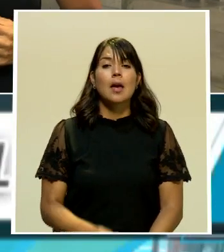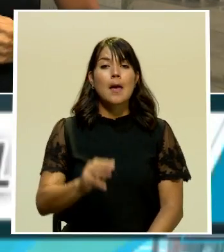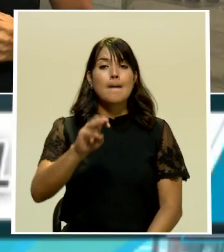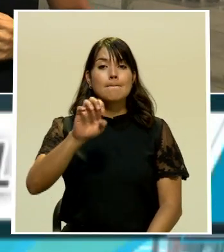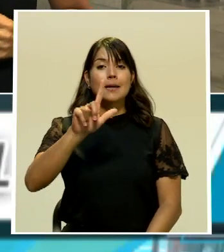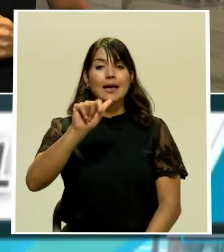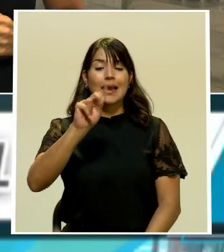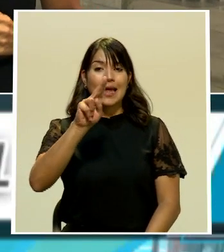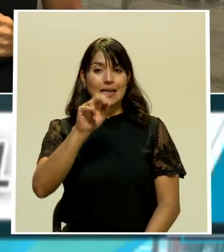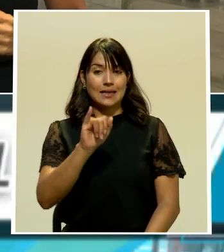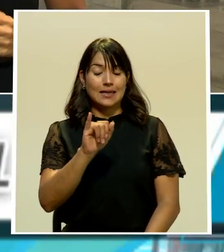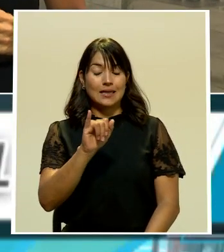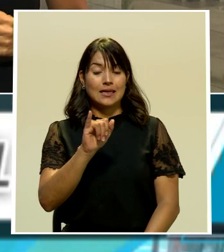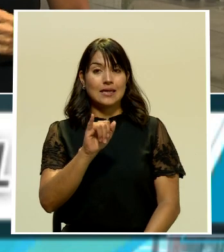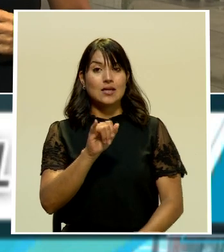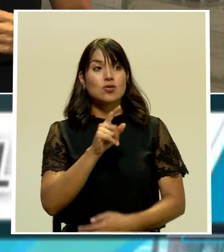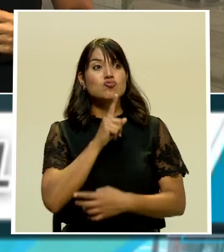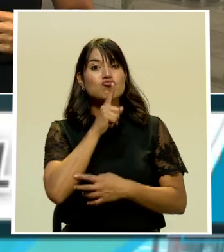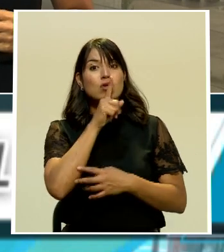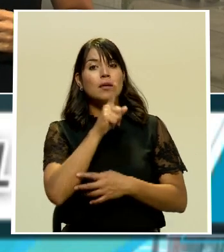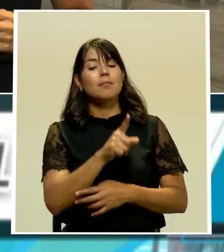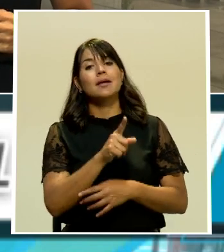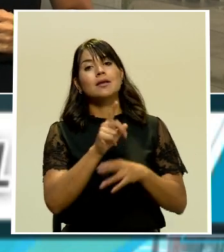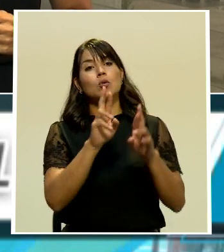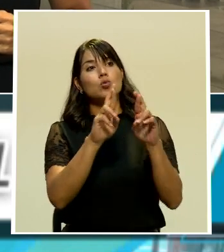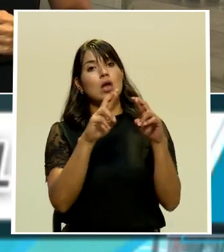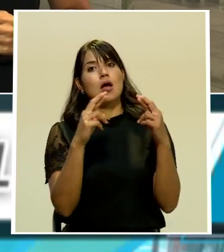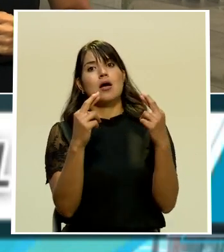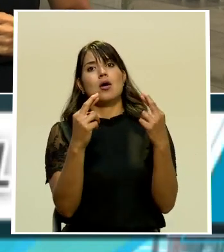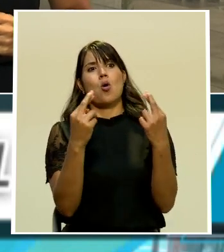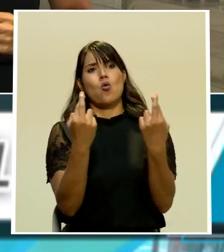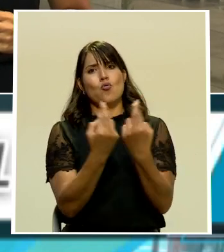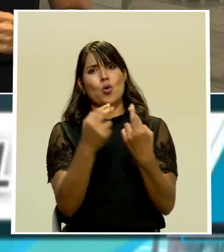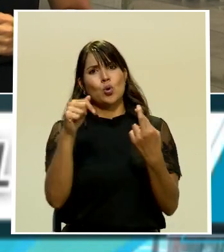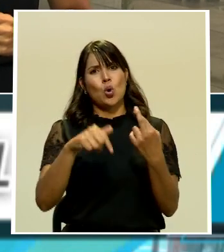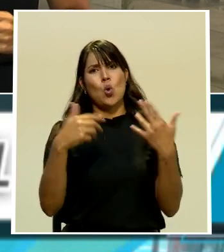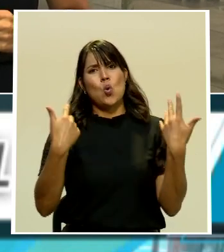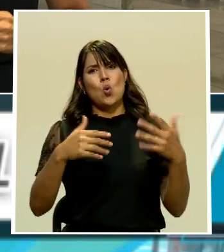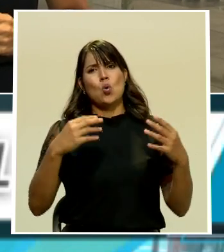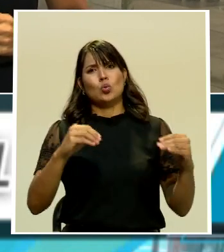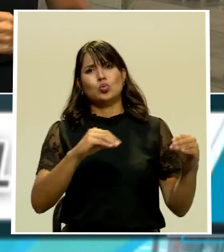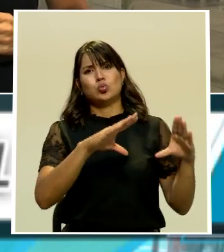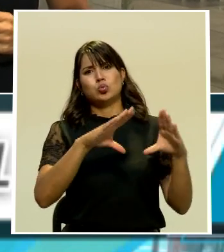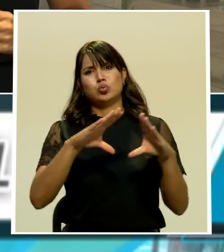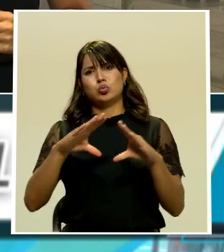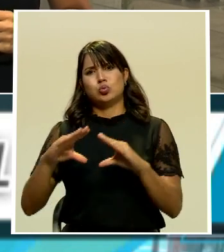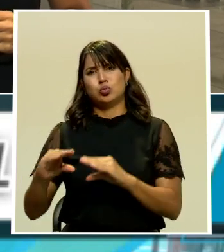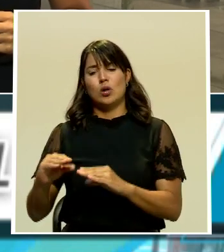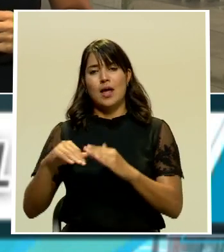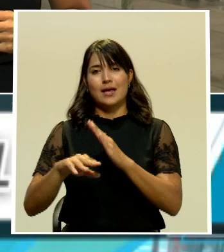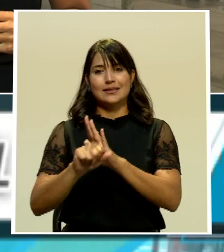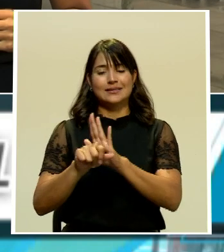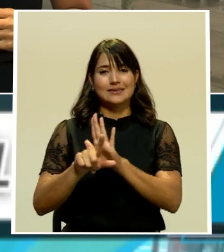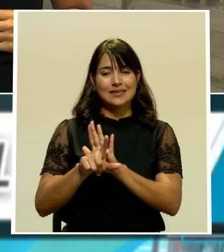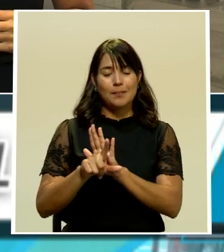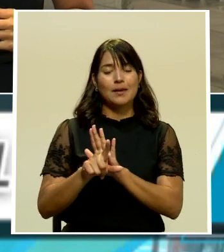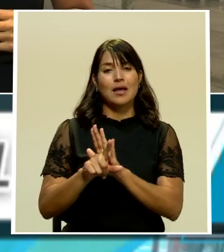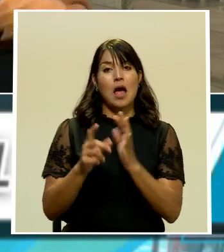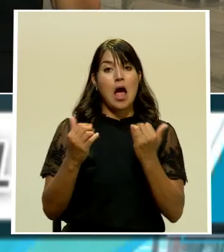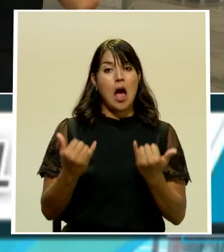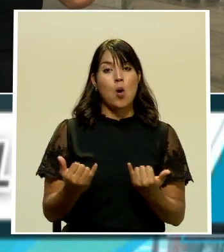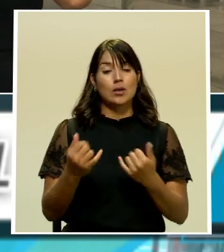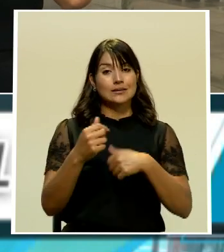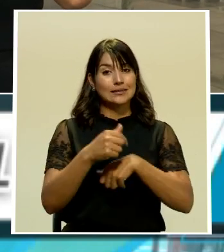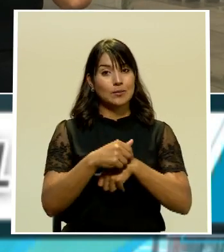Melanie, una verdadera sesión maratónica, la de hoy en la Asamblea Legislativa. En este